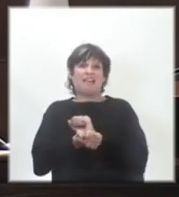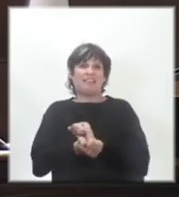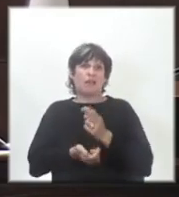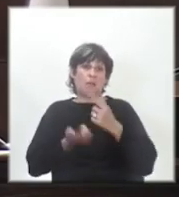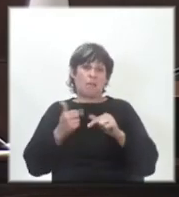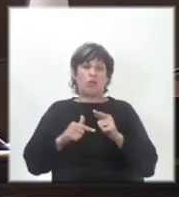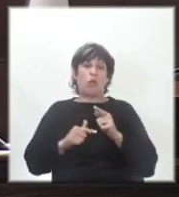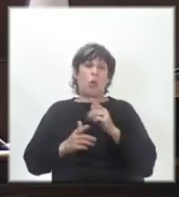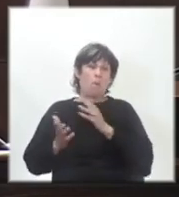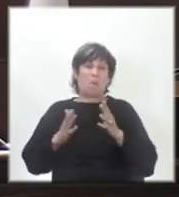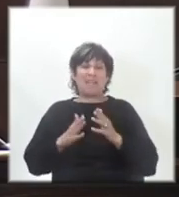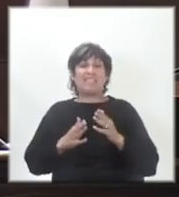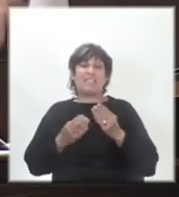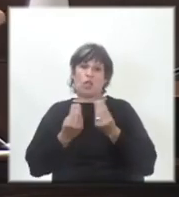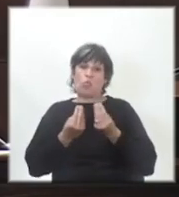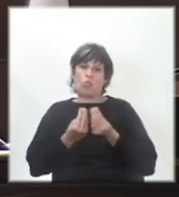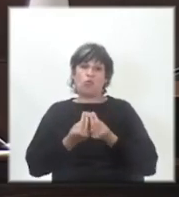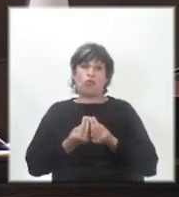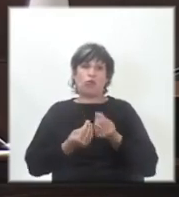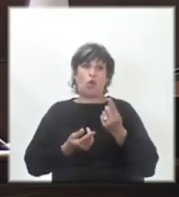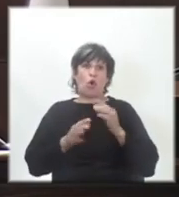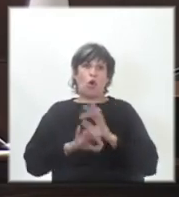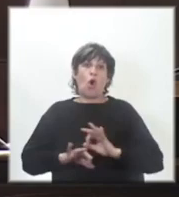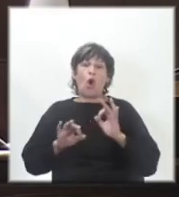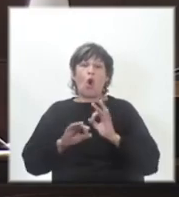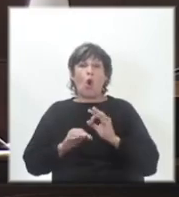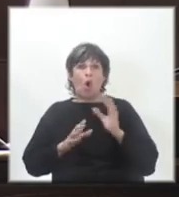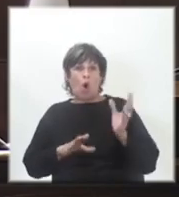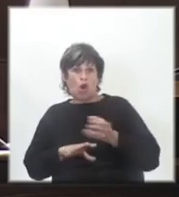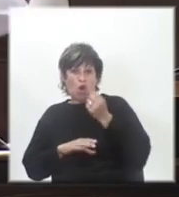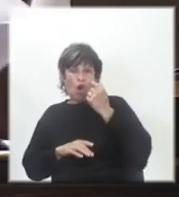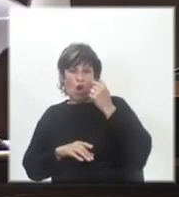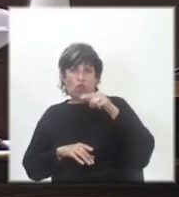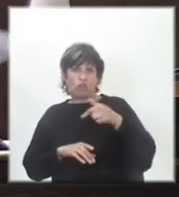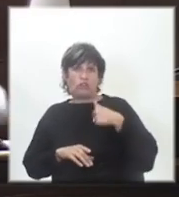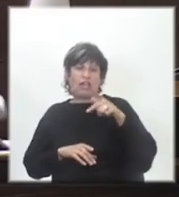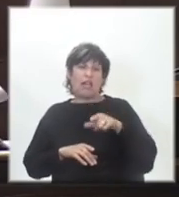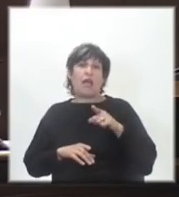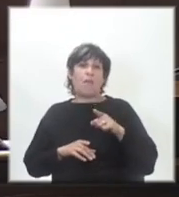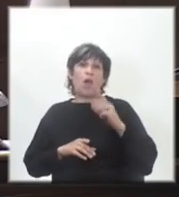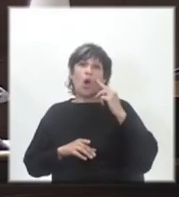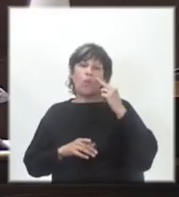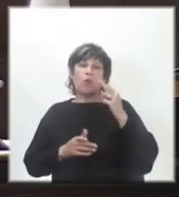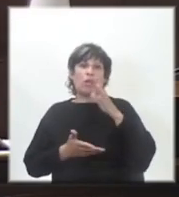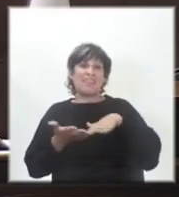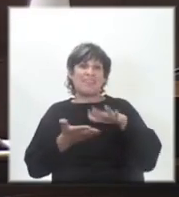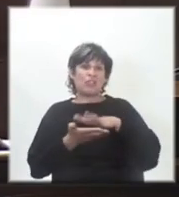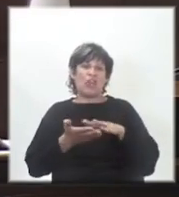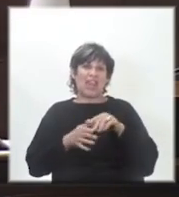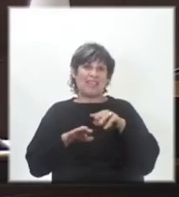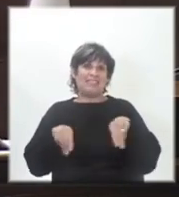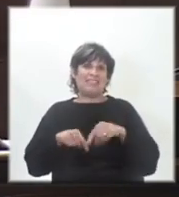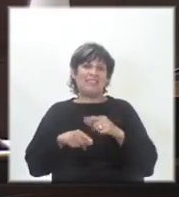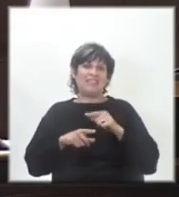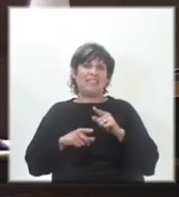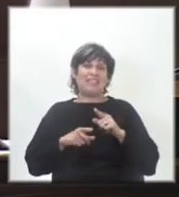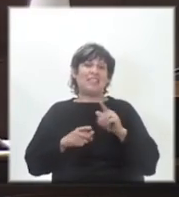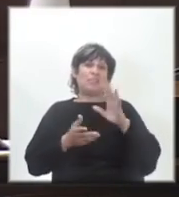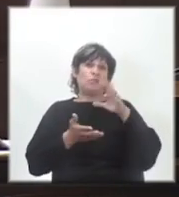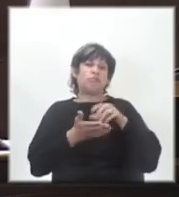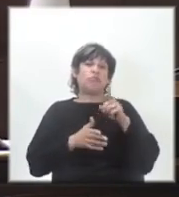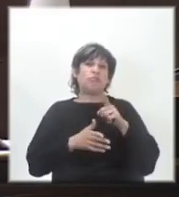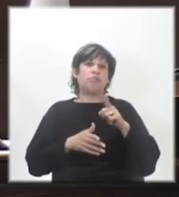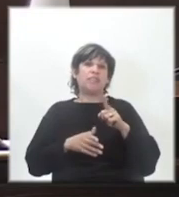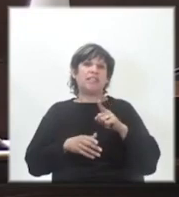que es mucha. Entonces, o lo encontramos en reuniones con problemas territoriales. Les digo alguno. Operativo en Casavalle